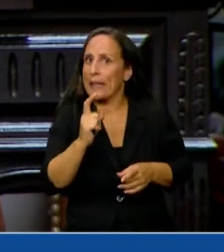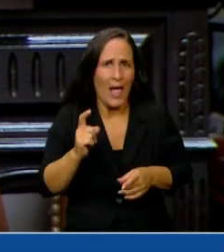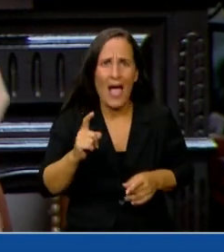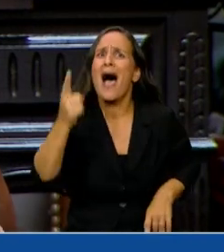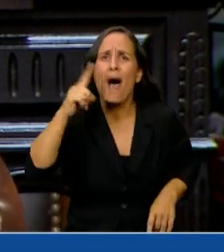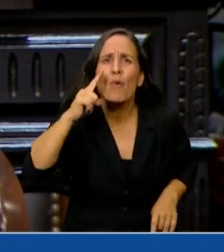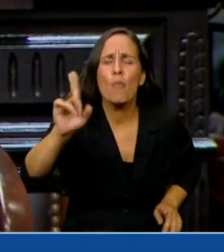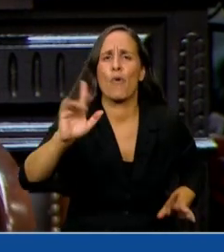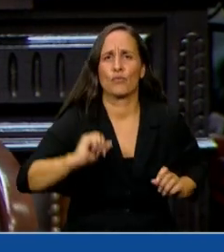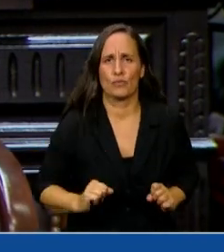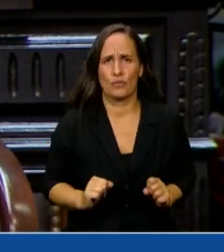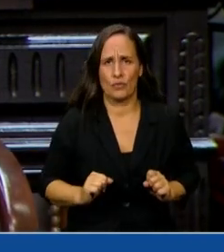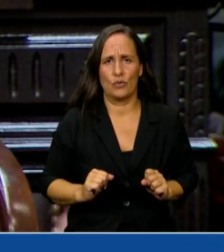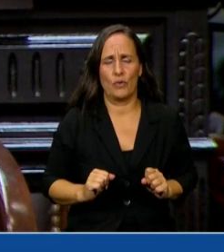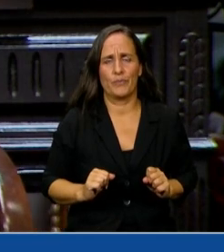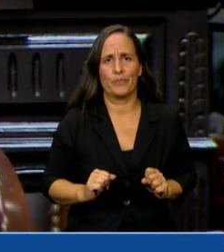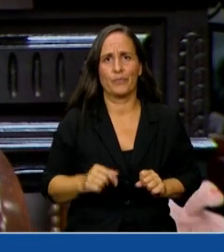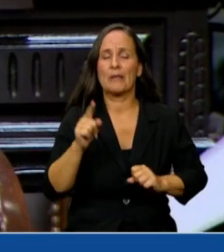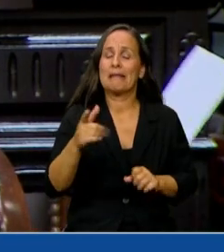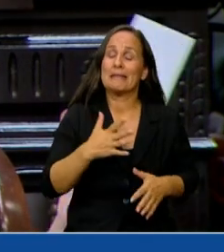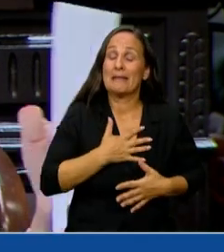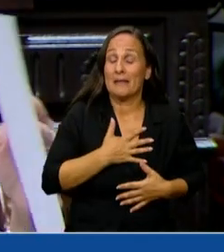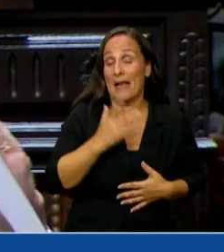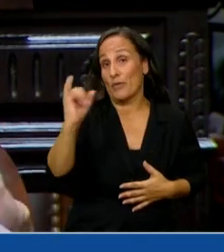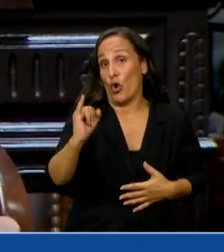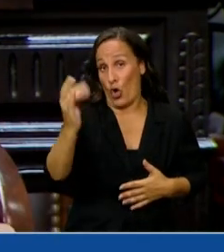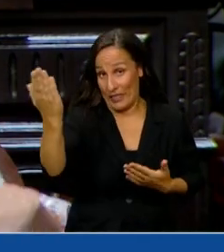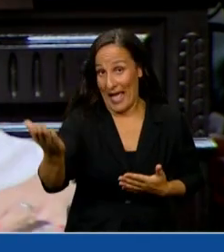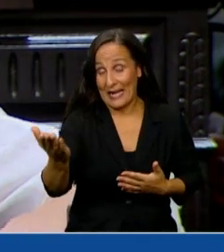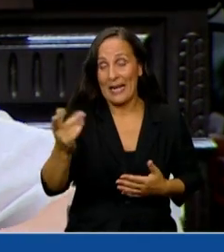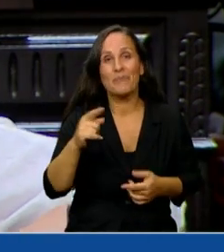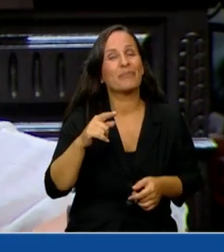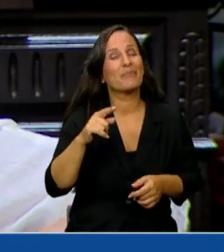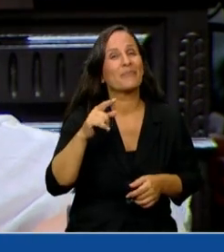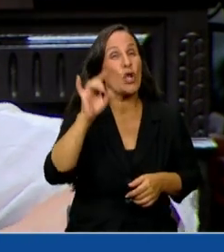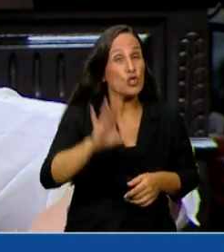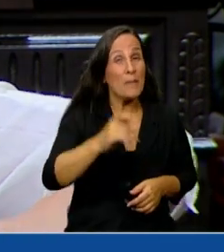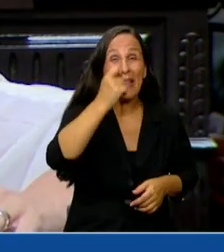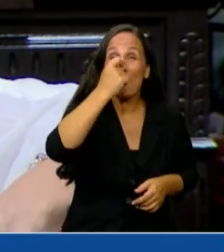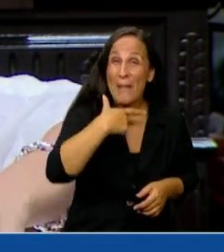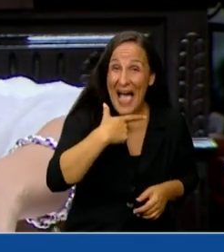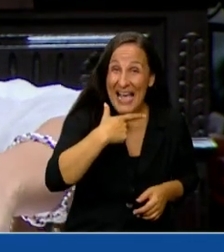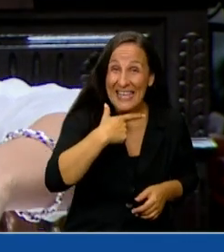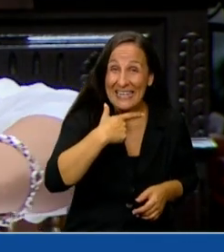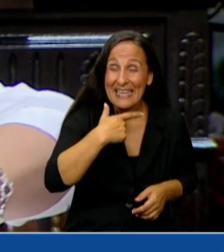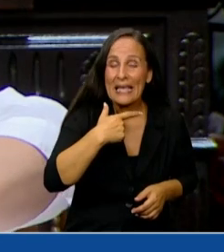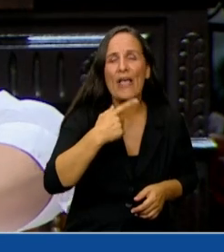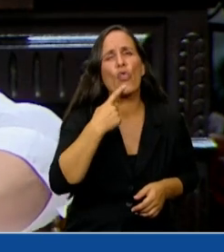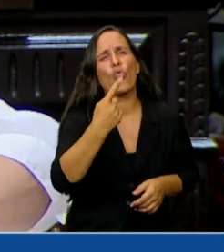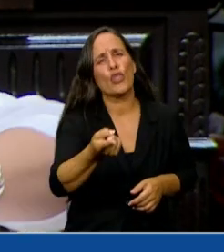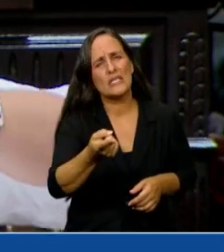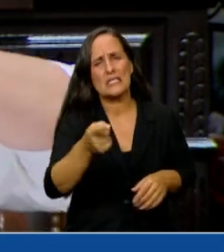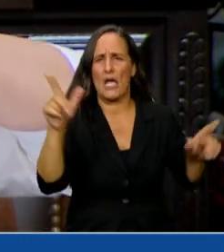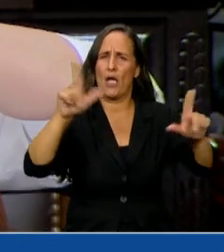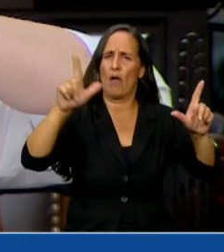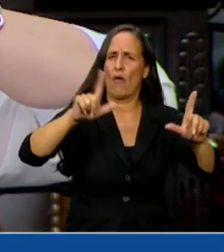Porque lamento comentarle al señor Ministro que no solo Macri alegremente dice por